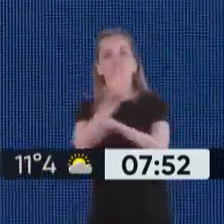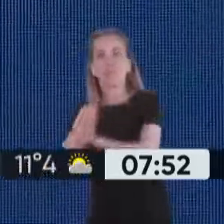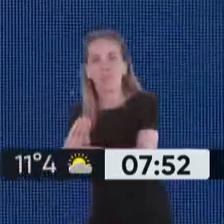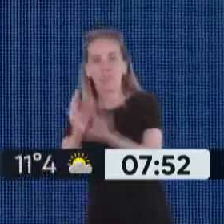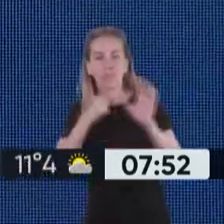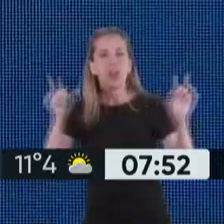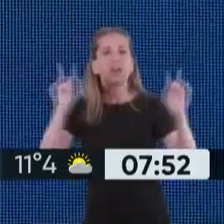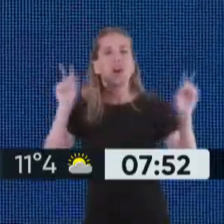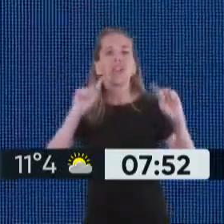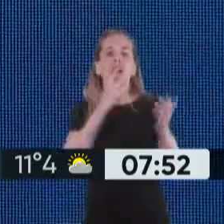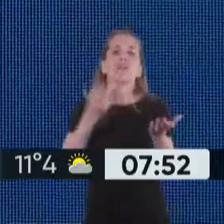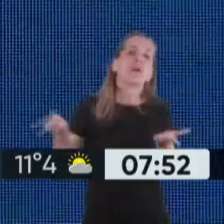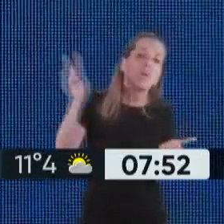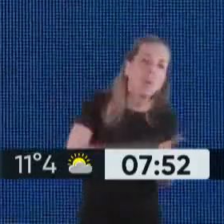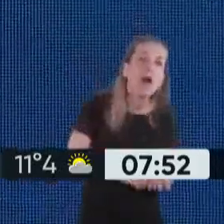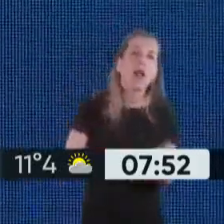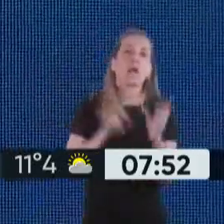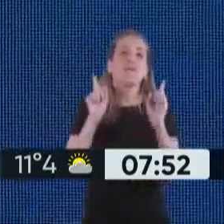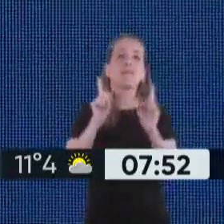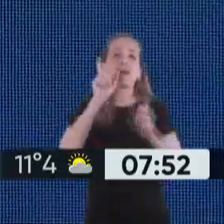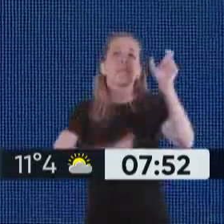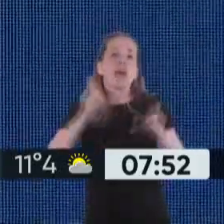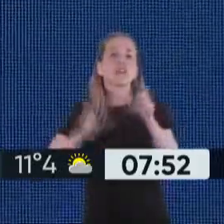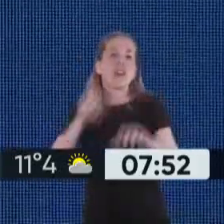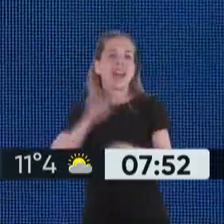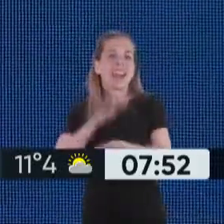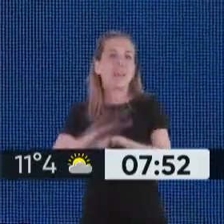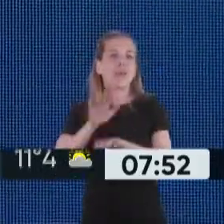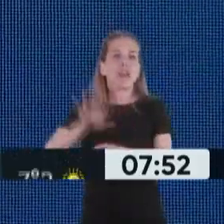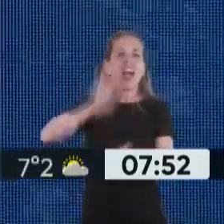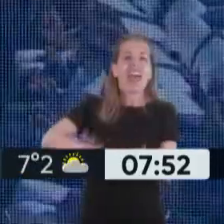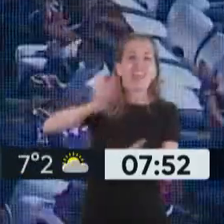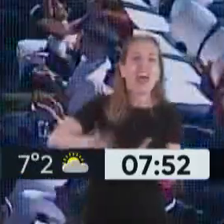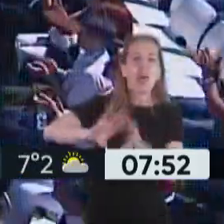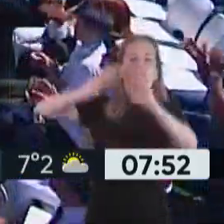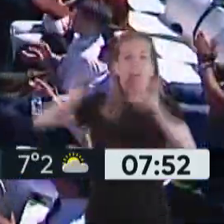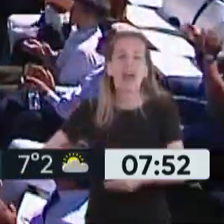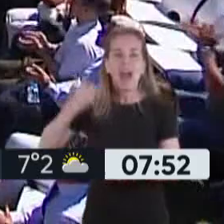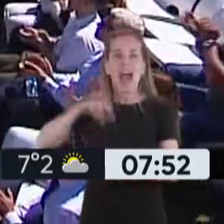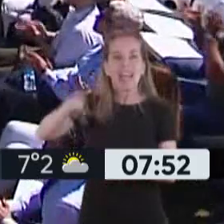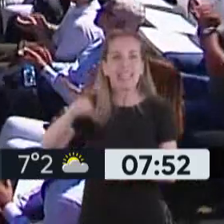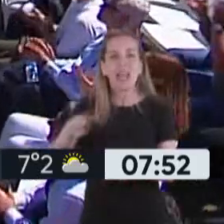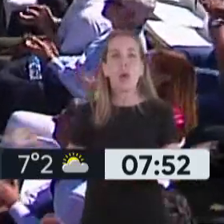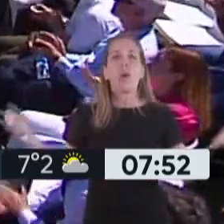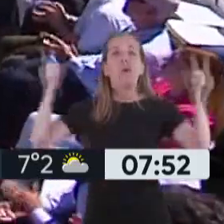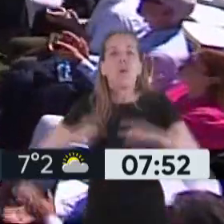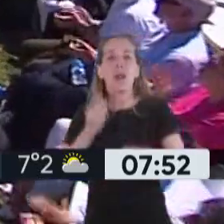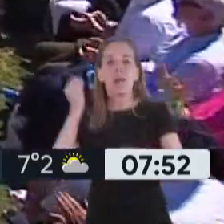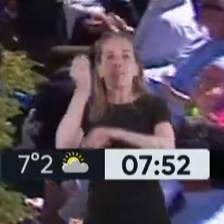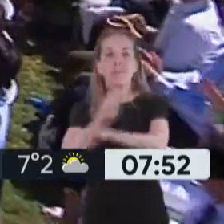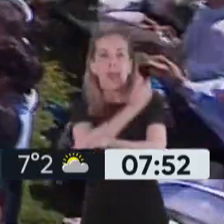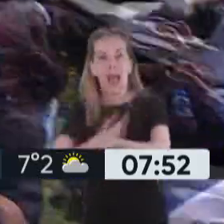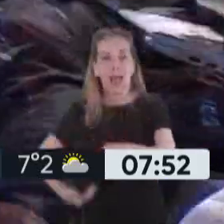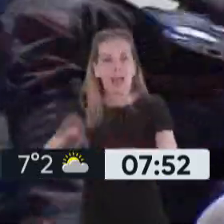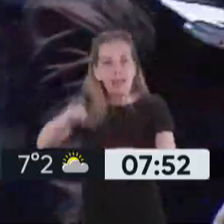permitir que otra vez los que han entregado el país, lo han puesto de rodillas, vuelvan a querer hacerse cargo